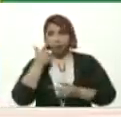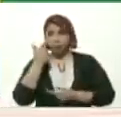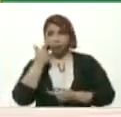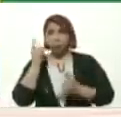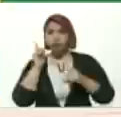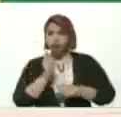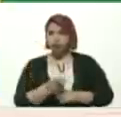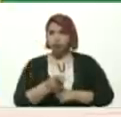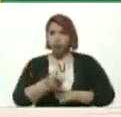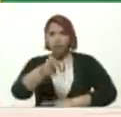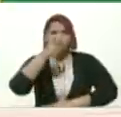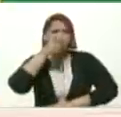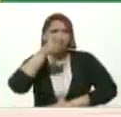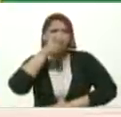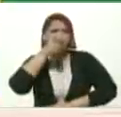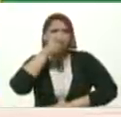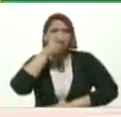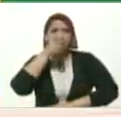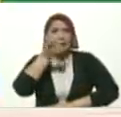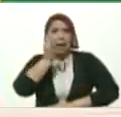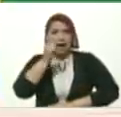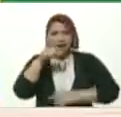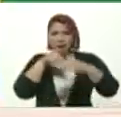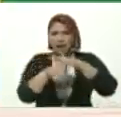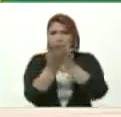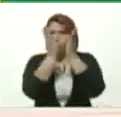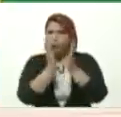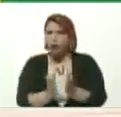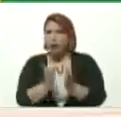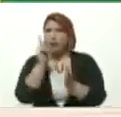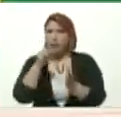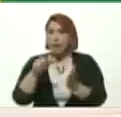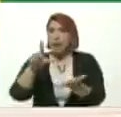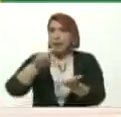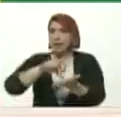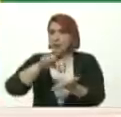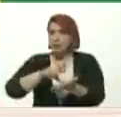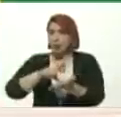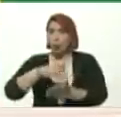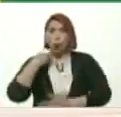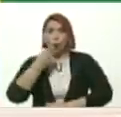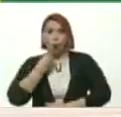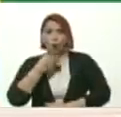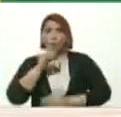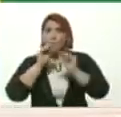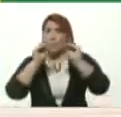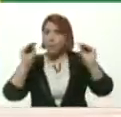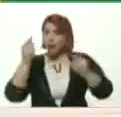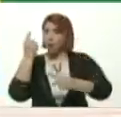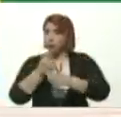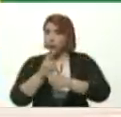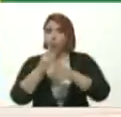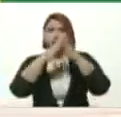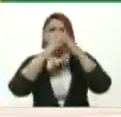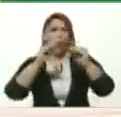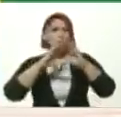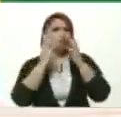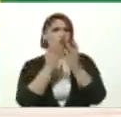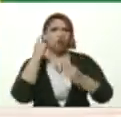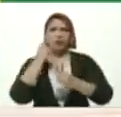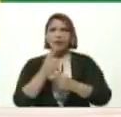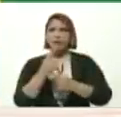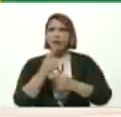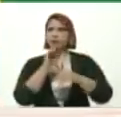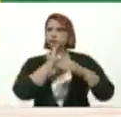vigilar Que en su escuela Y en su liceo A los muchachos Todo el mundo Se esté